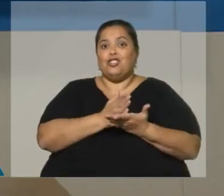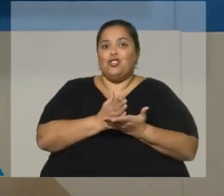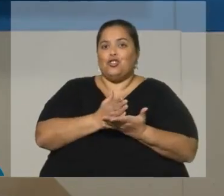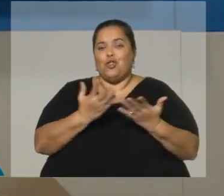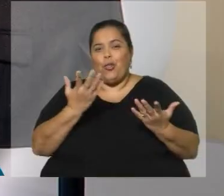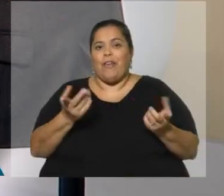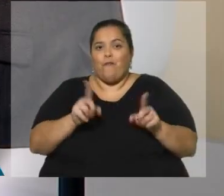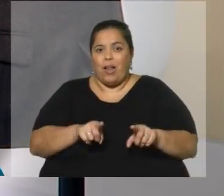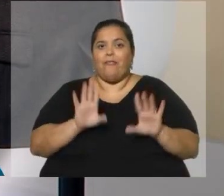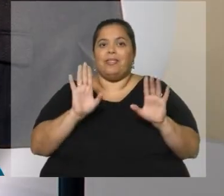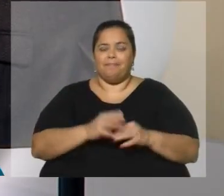así. Gracias, Alfonso. Gracias.